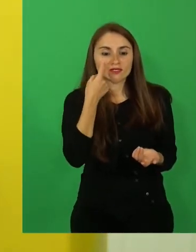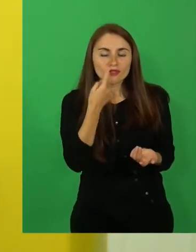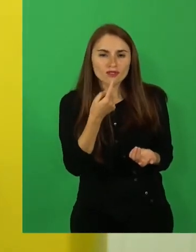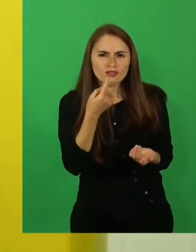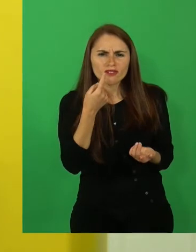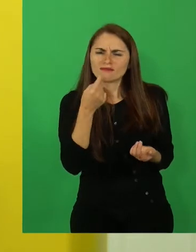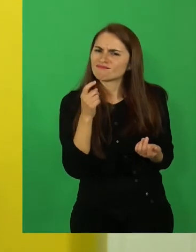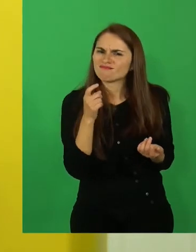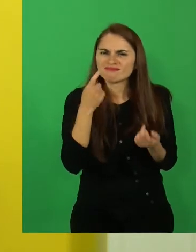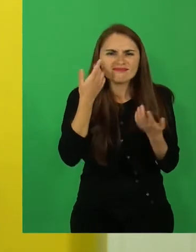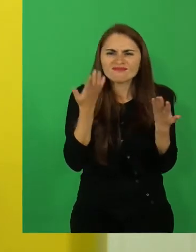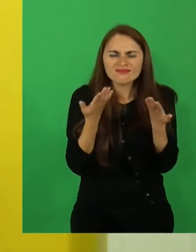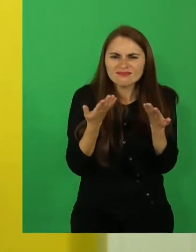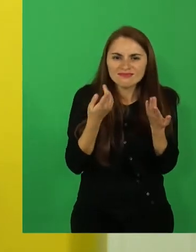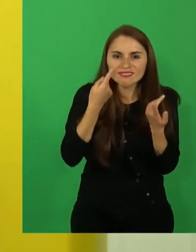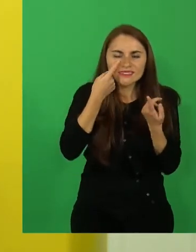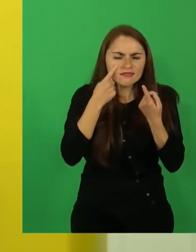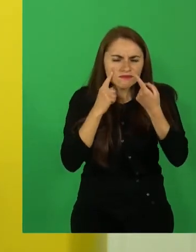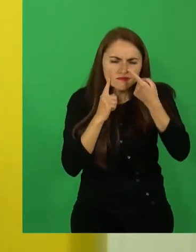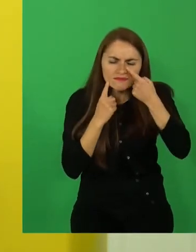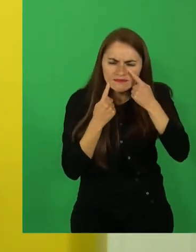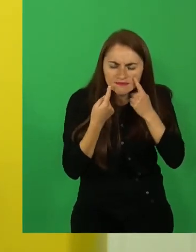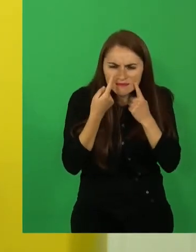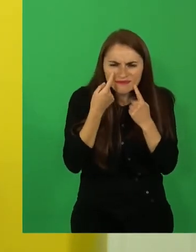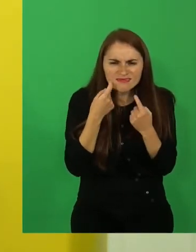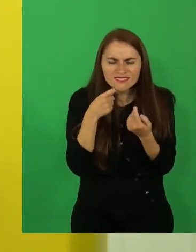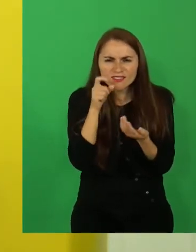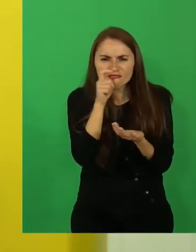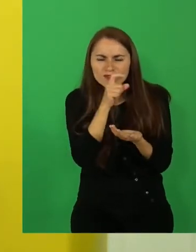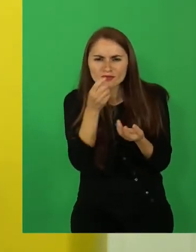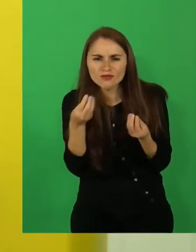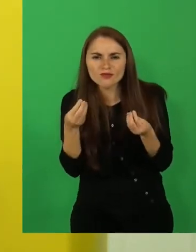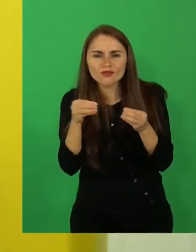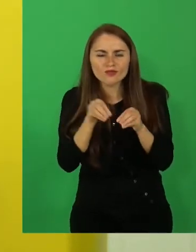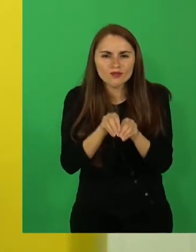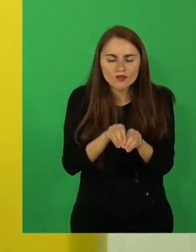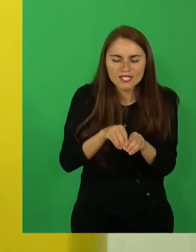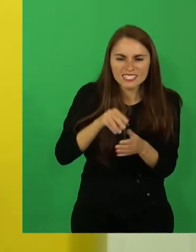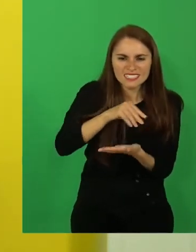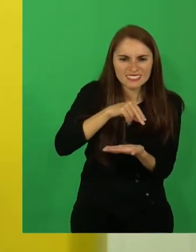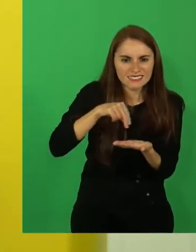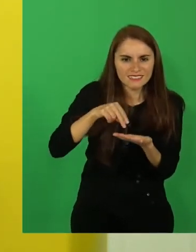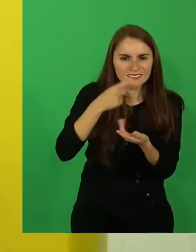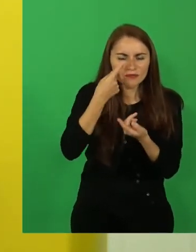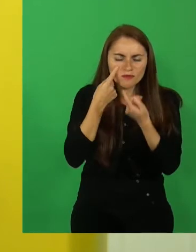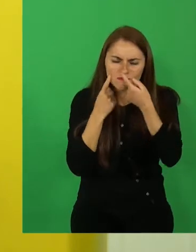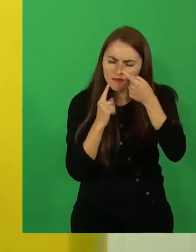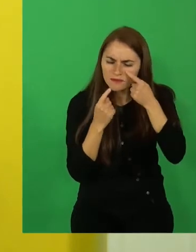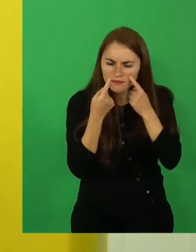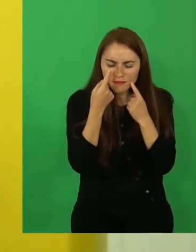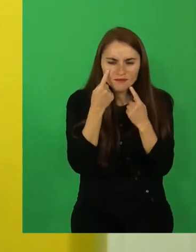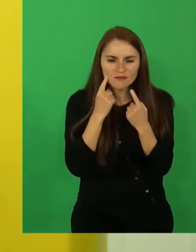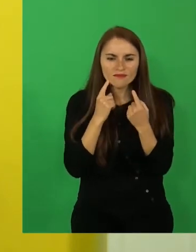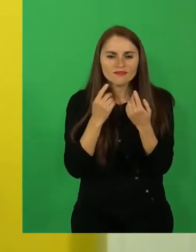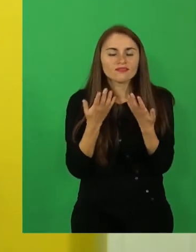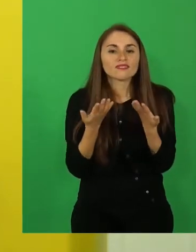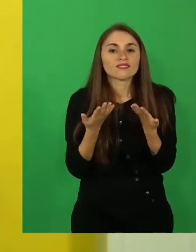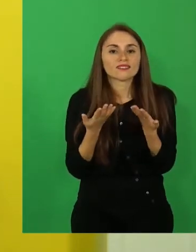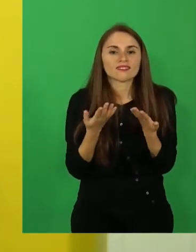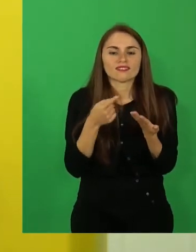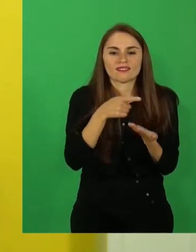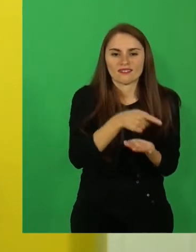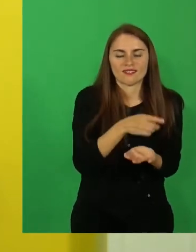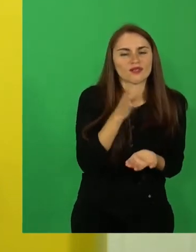lágrimas, dice, de sangre y sal. Y eso hizo que la